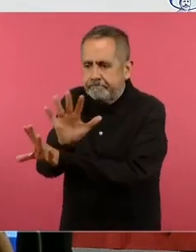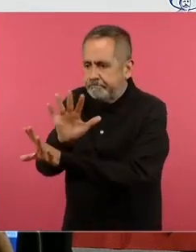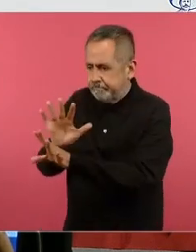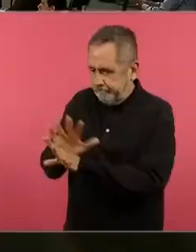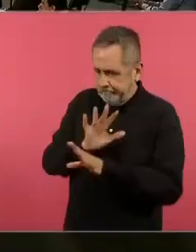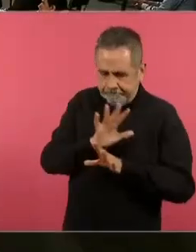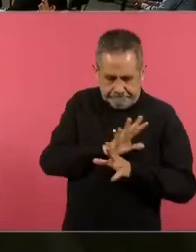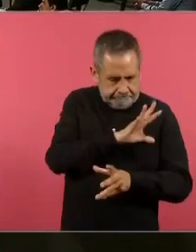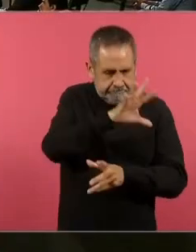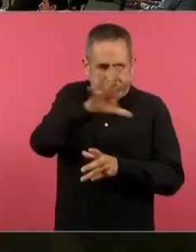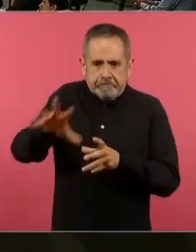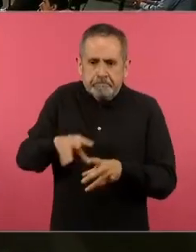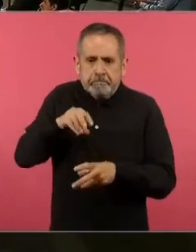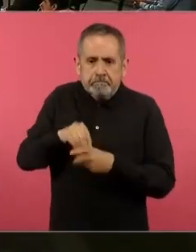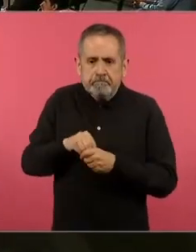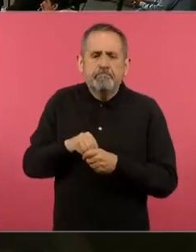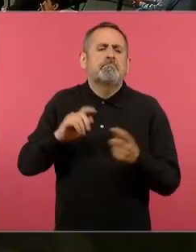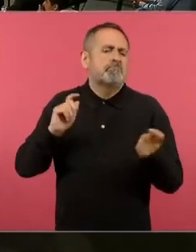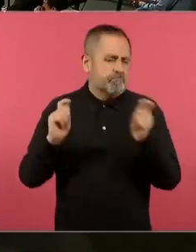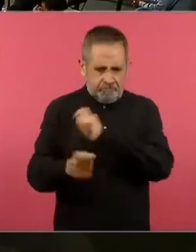lo vamos a poder hacer